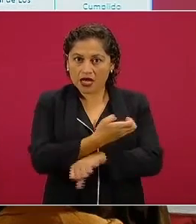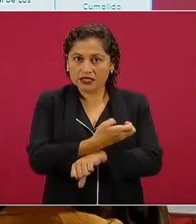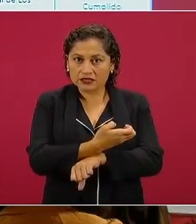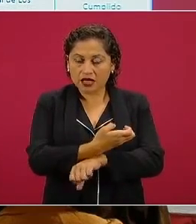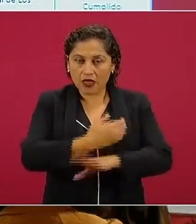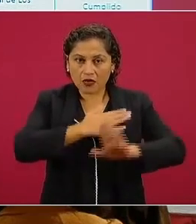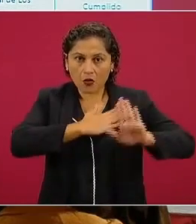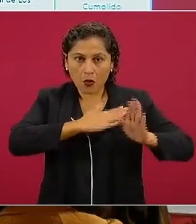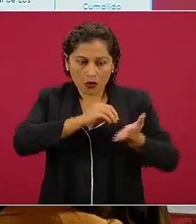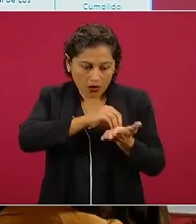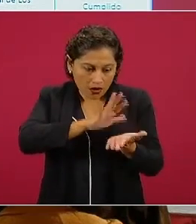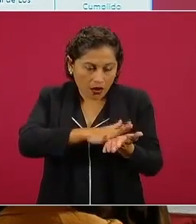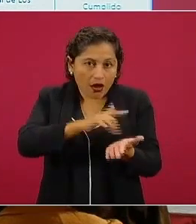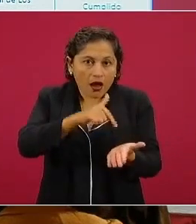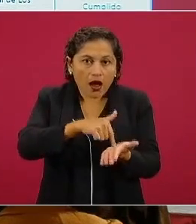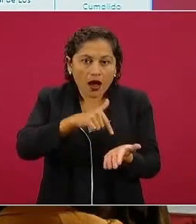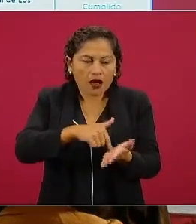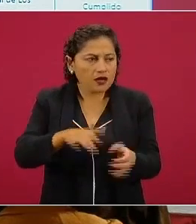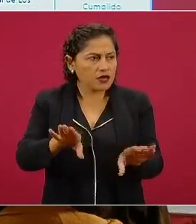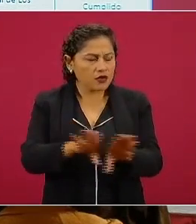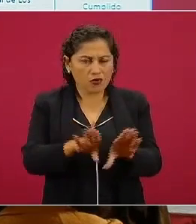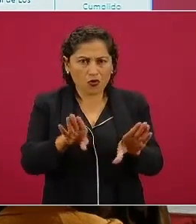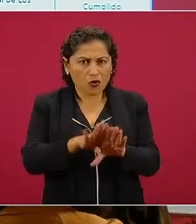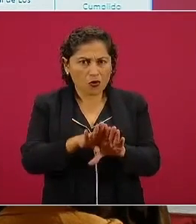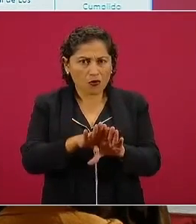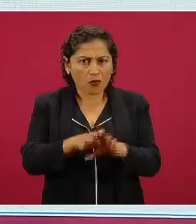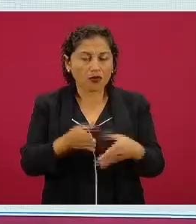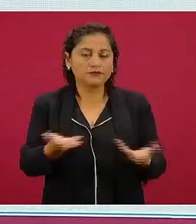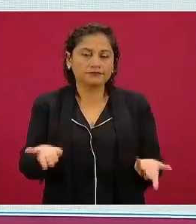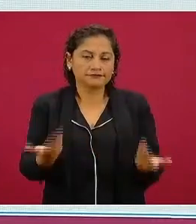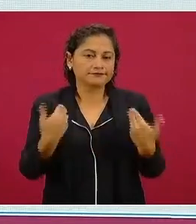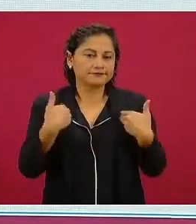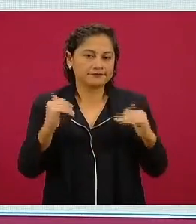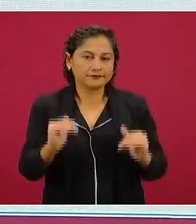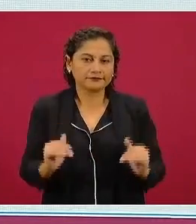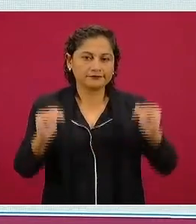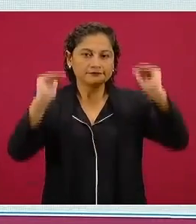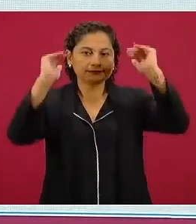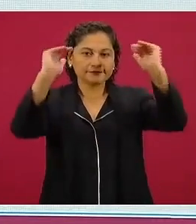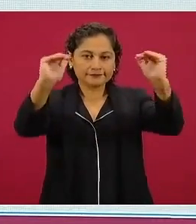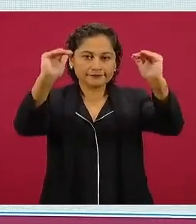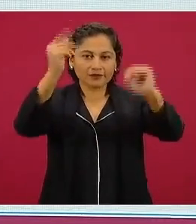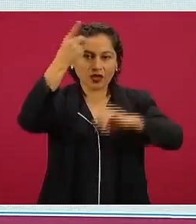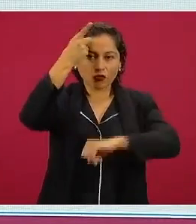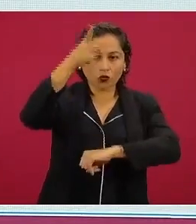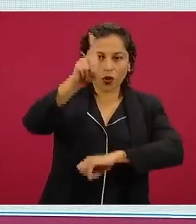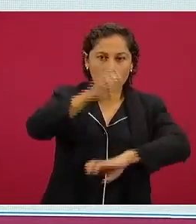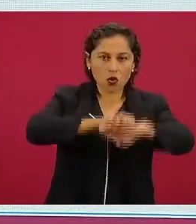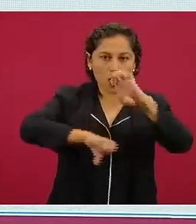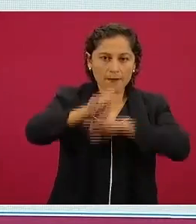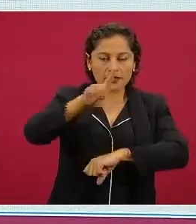pues era acuerdo entre empresas y gobiernos corruptos